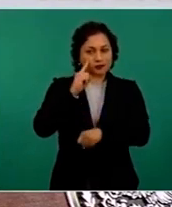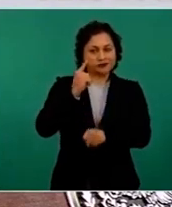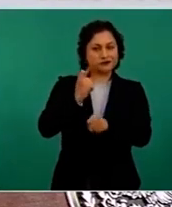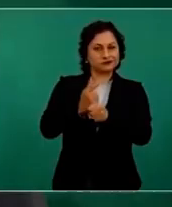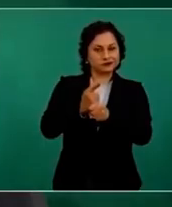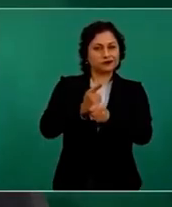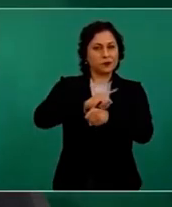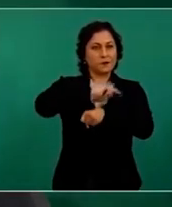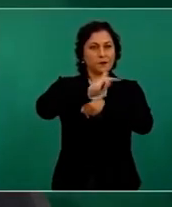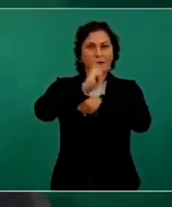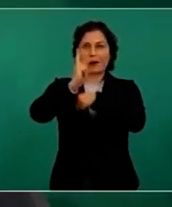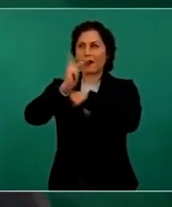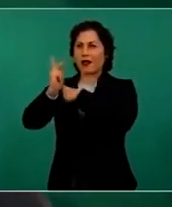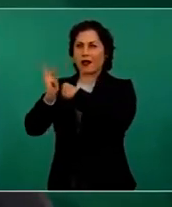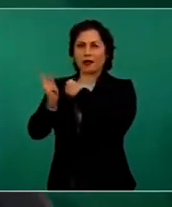todos los países.